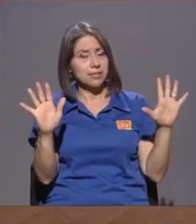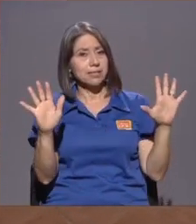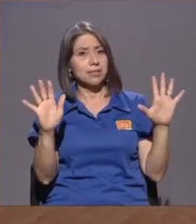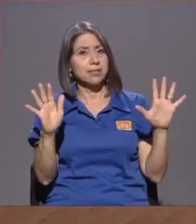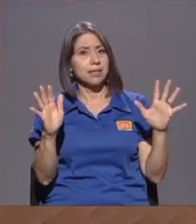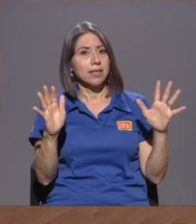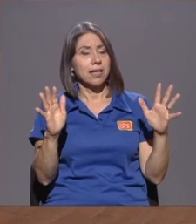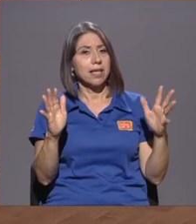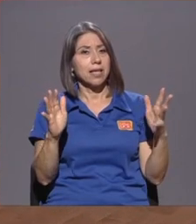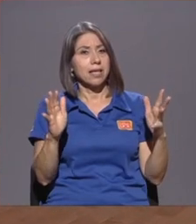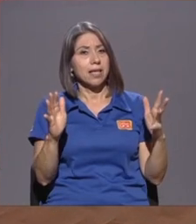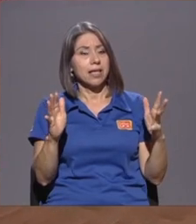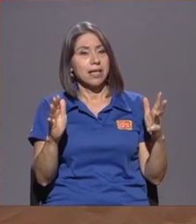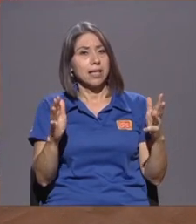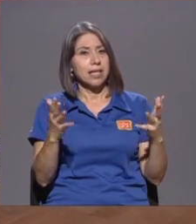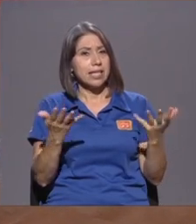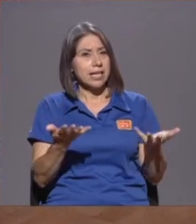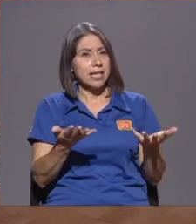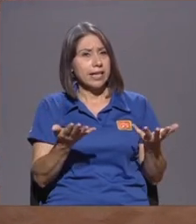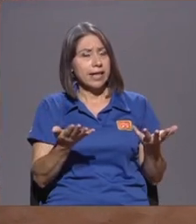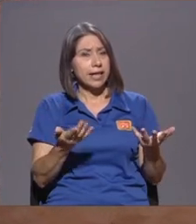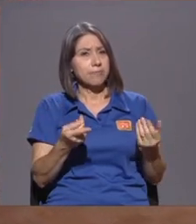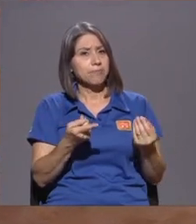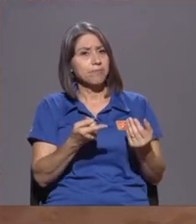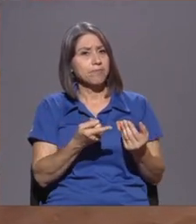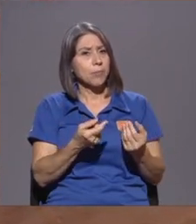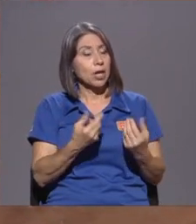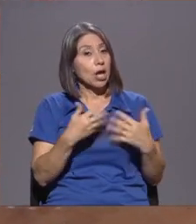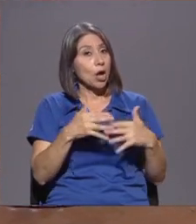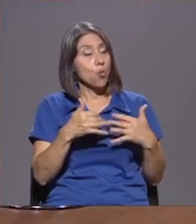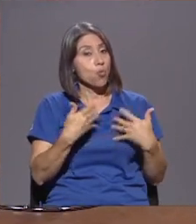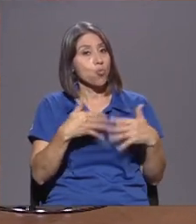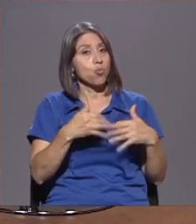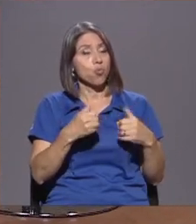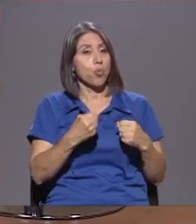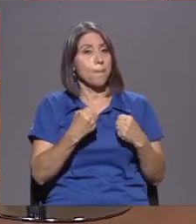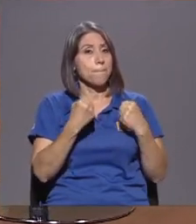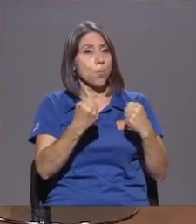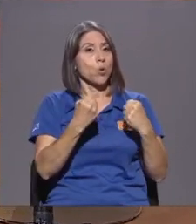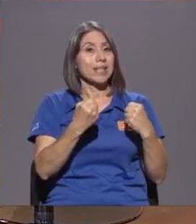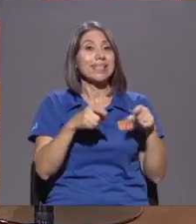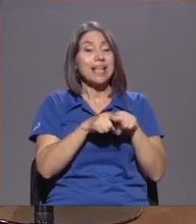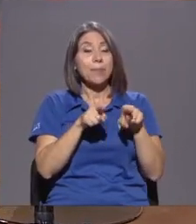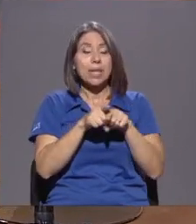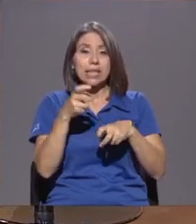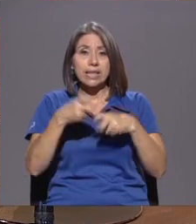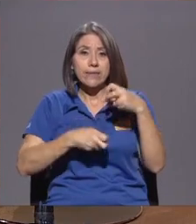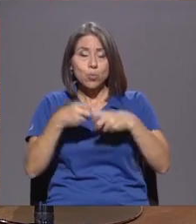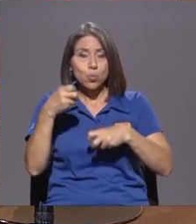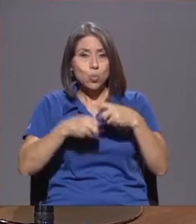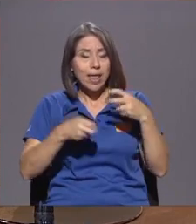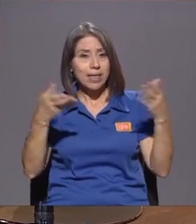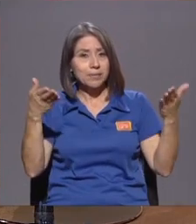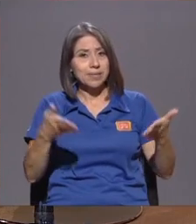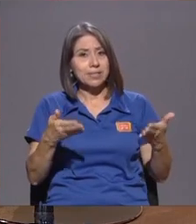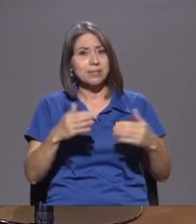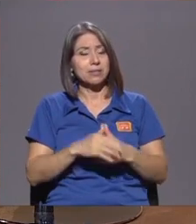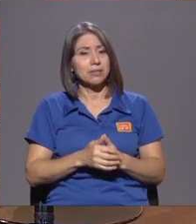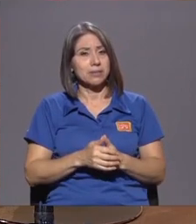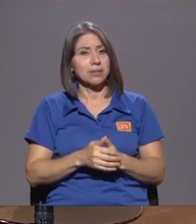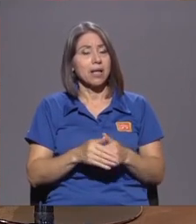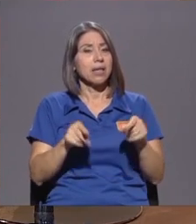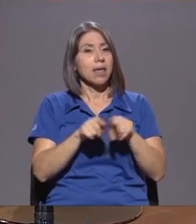potencial Y qué dificultades Tan grandes Presento Y además